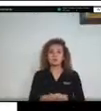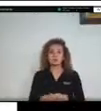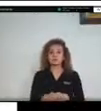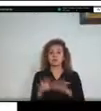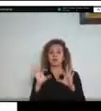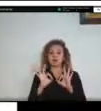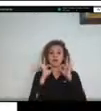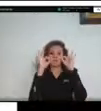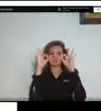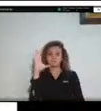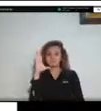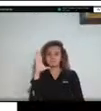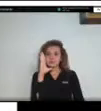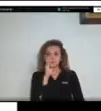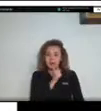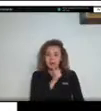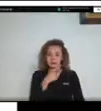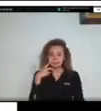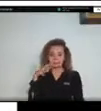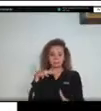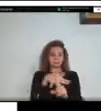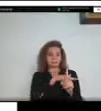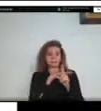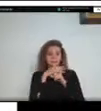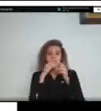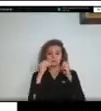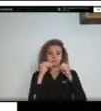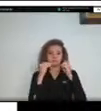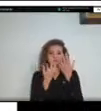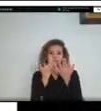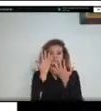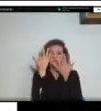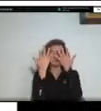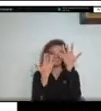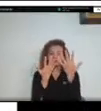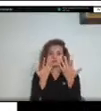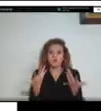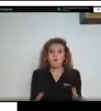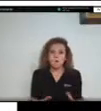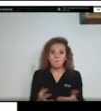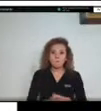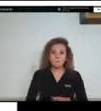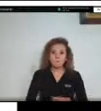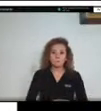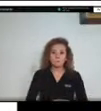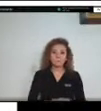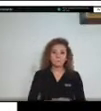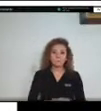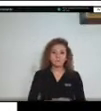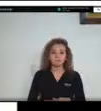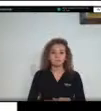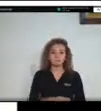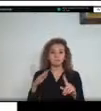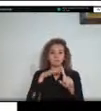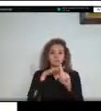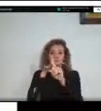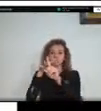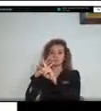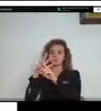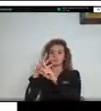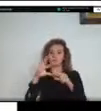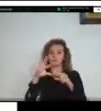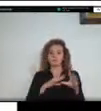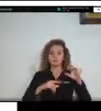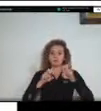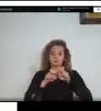ecosistemas. La introducción de especies exóticas, un claro ejemplo es el rétamo espinoso, una especie introducida hace